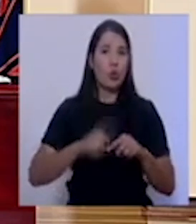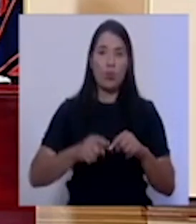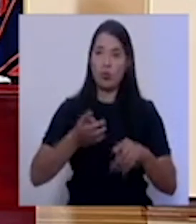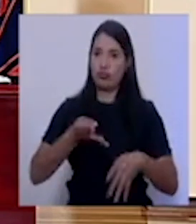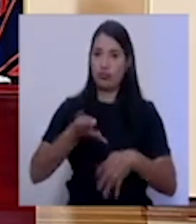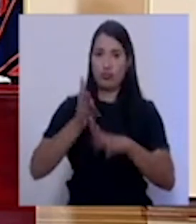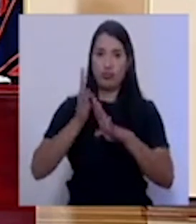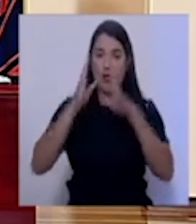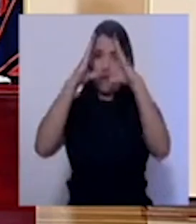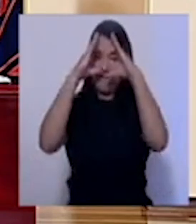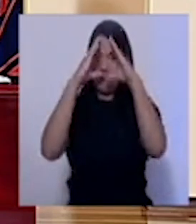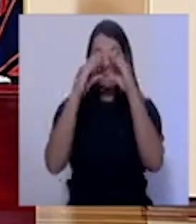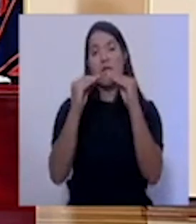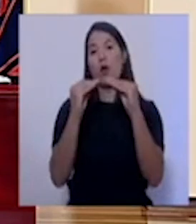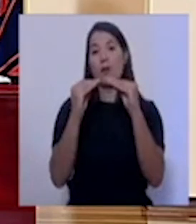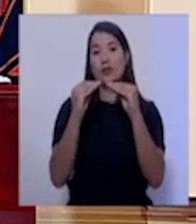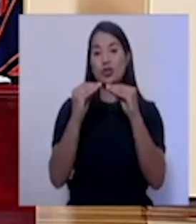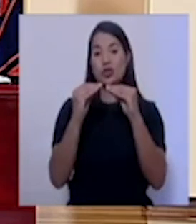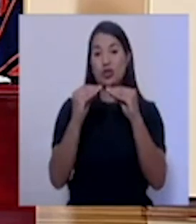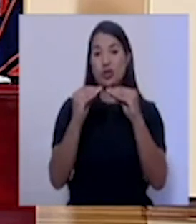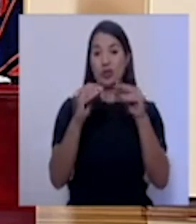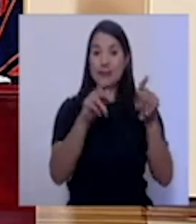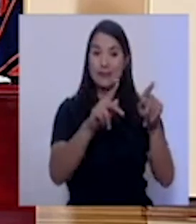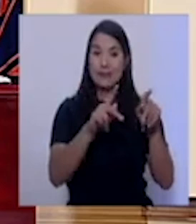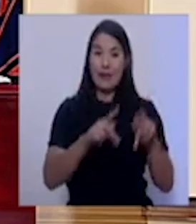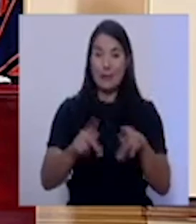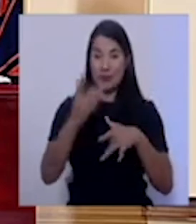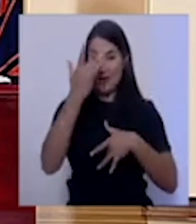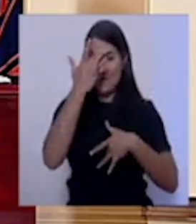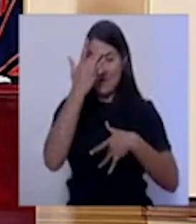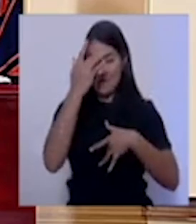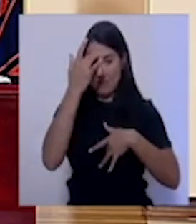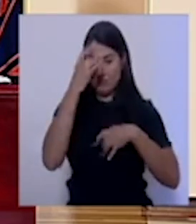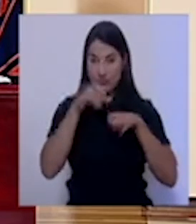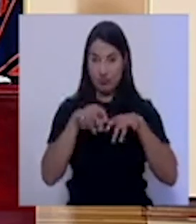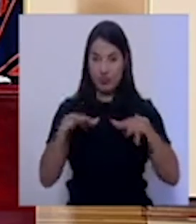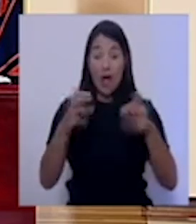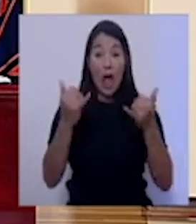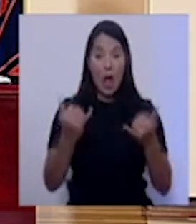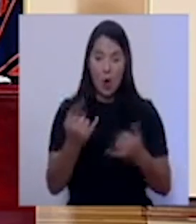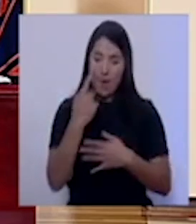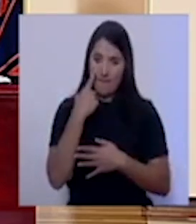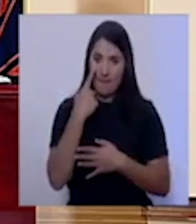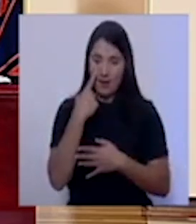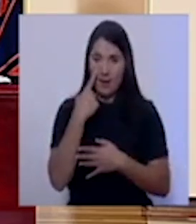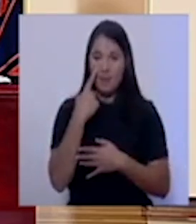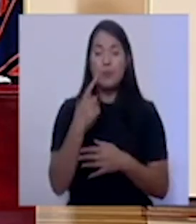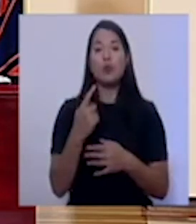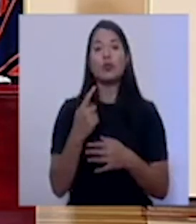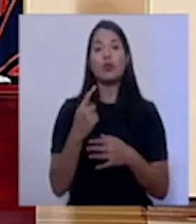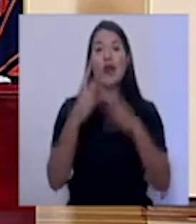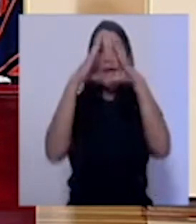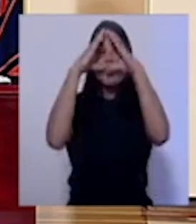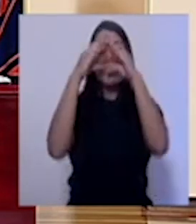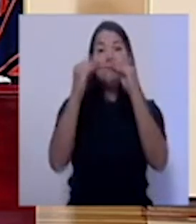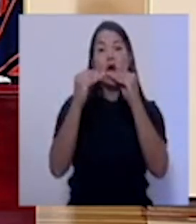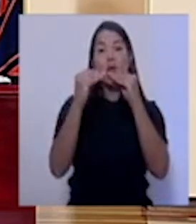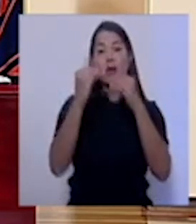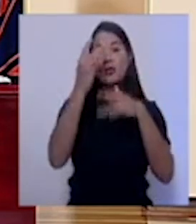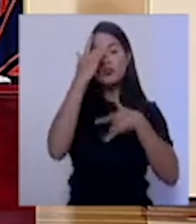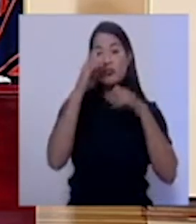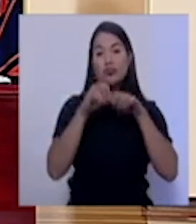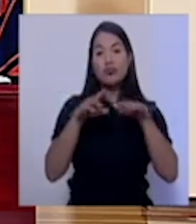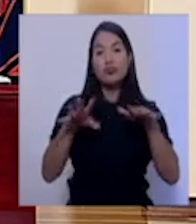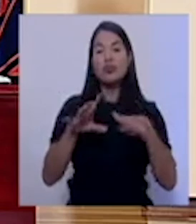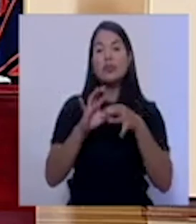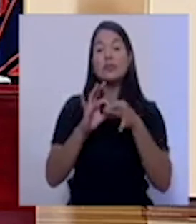epidemiológico previamente. A continuación observaremos el reporte epidemiológico por parte del Ministro